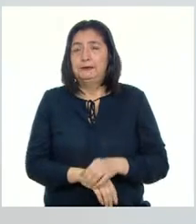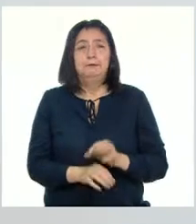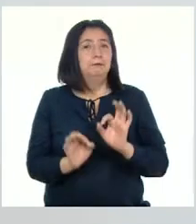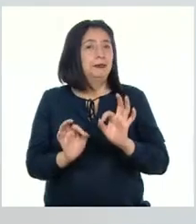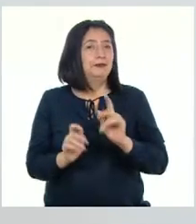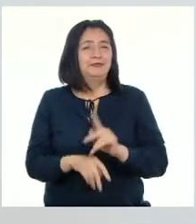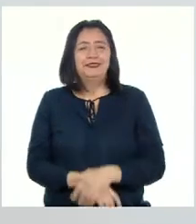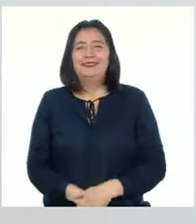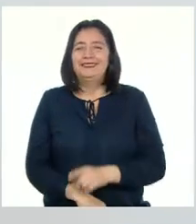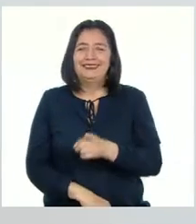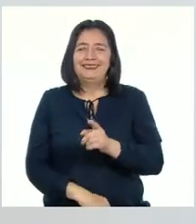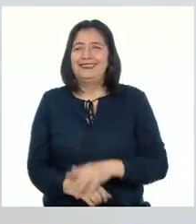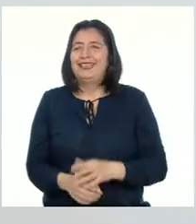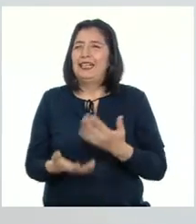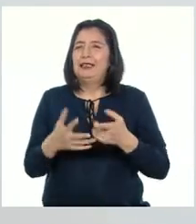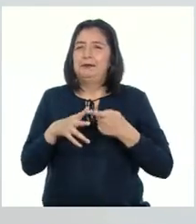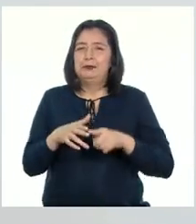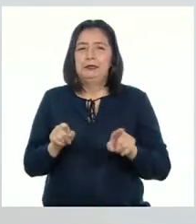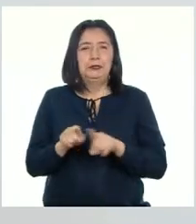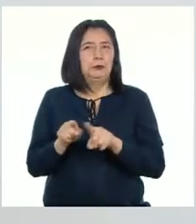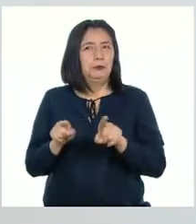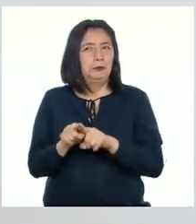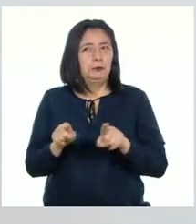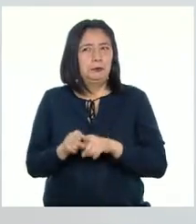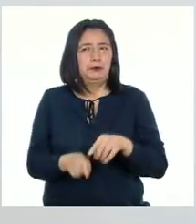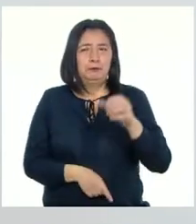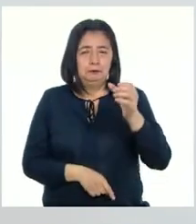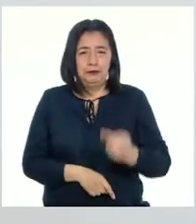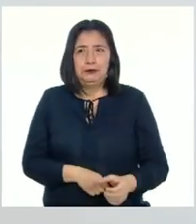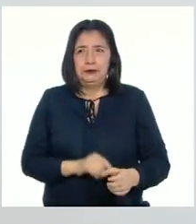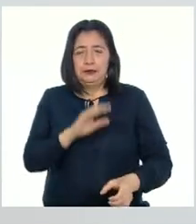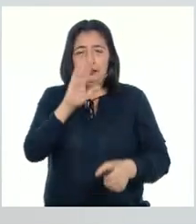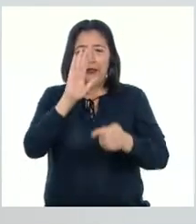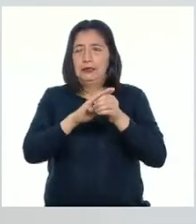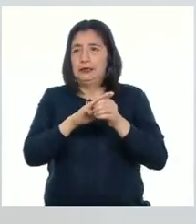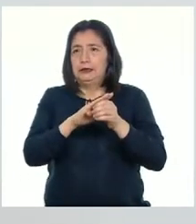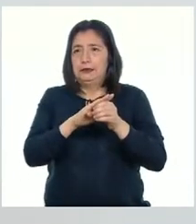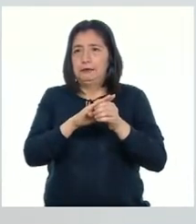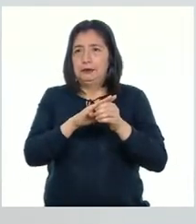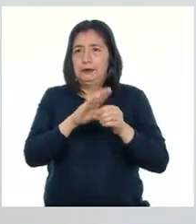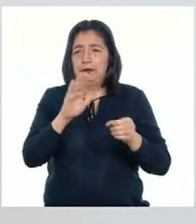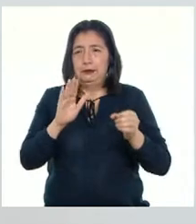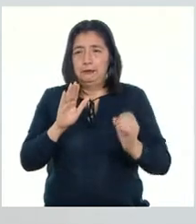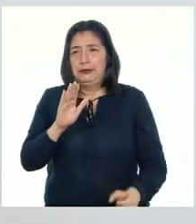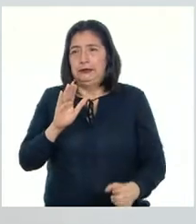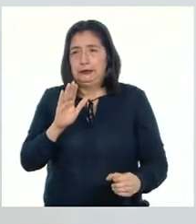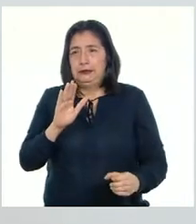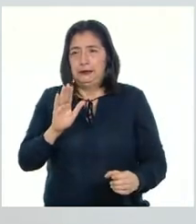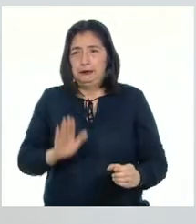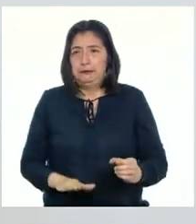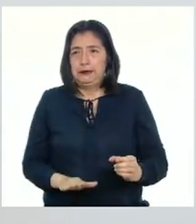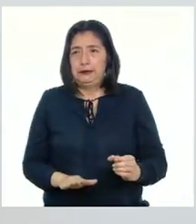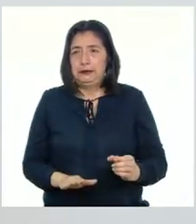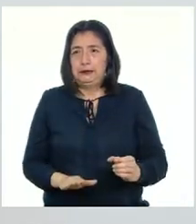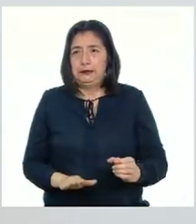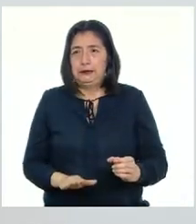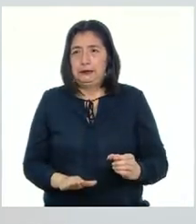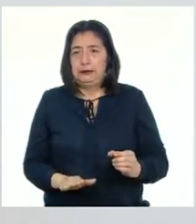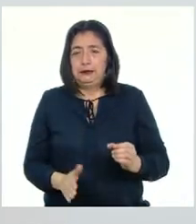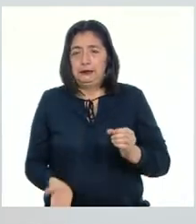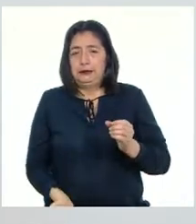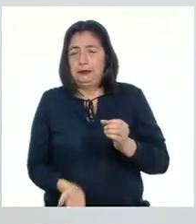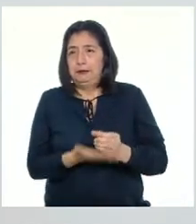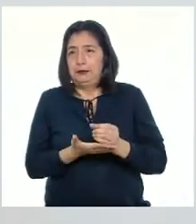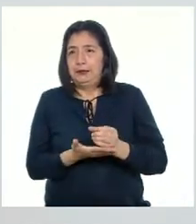¡Perfecto! Y ahora vamos a empezar igual Mesa, arriba Mesa Y por